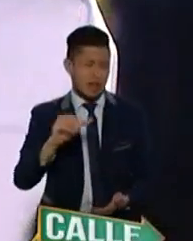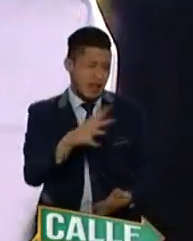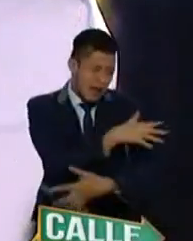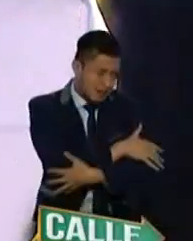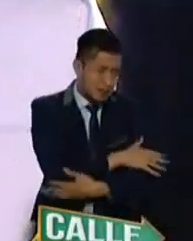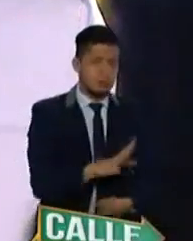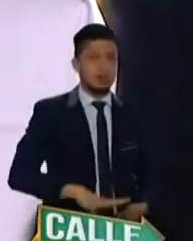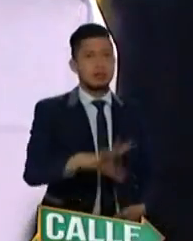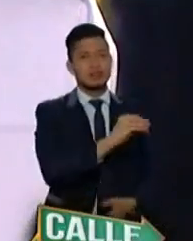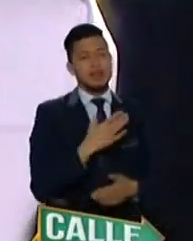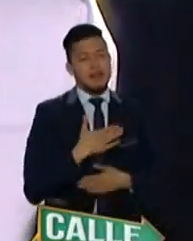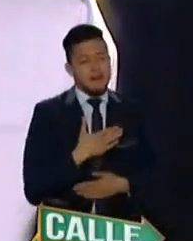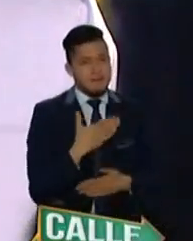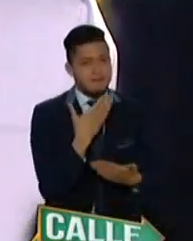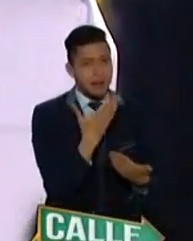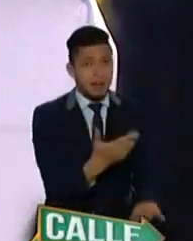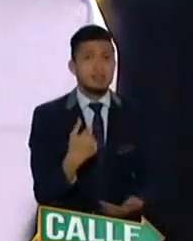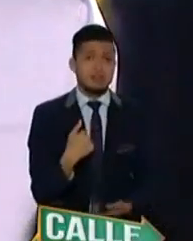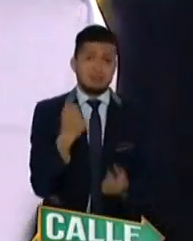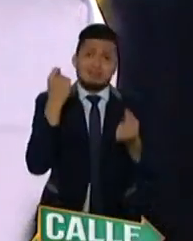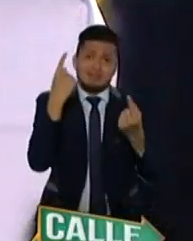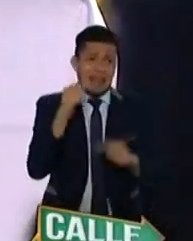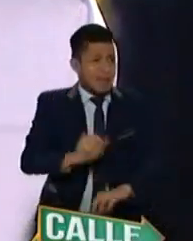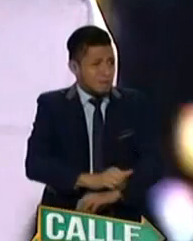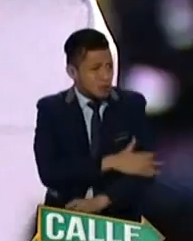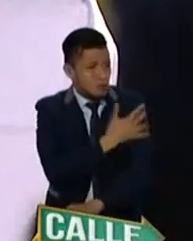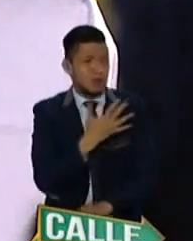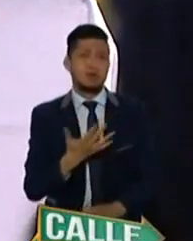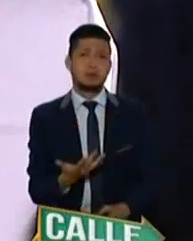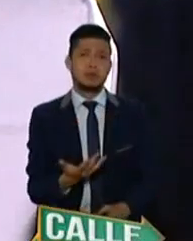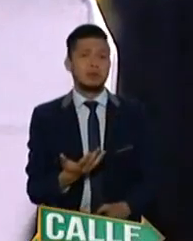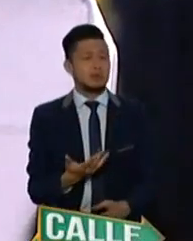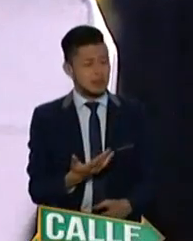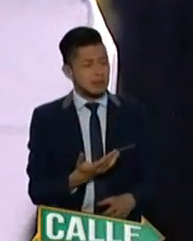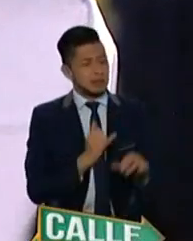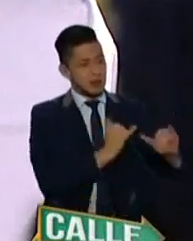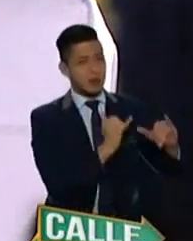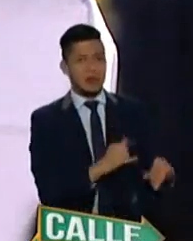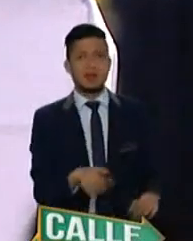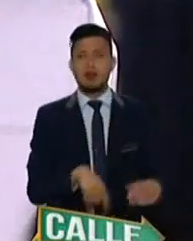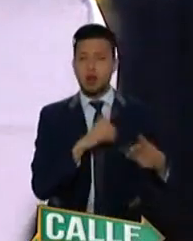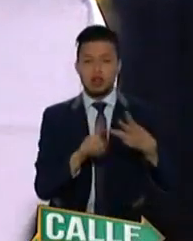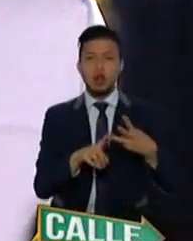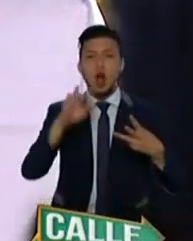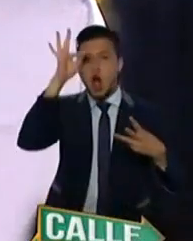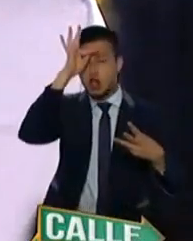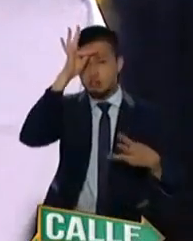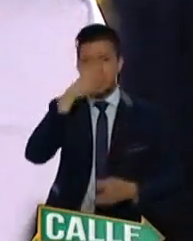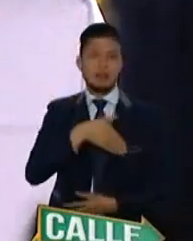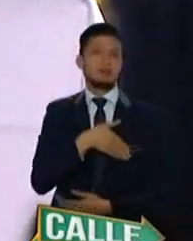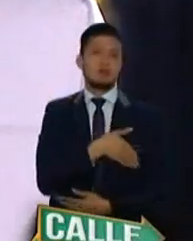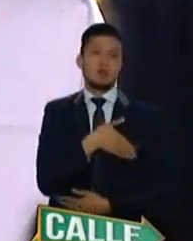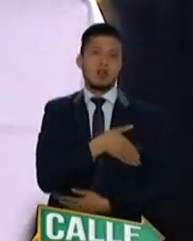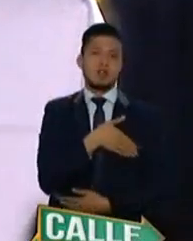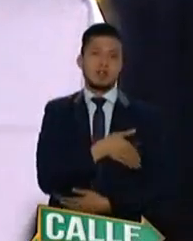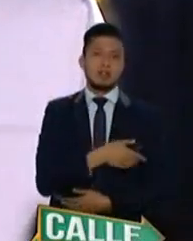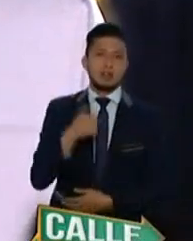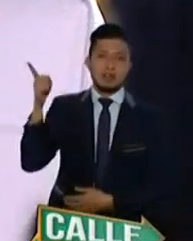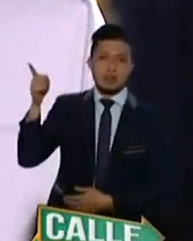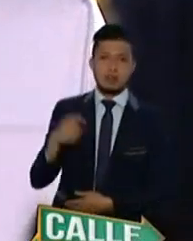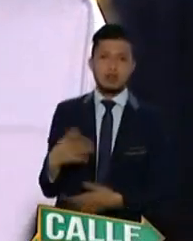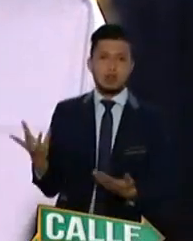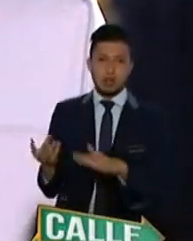Mi felicitación. Entiendo la emoción. La comparto. Vamos al Hospital Simón Bolívar. El Hospital Simón Bolívar en